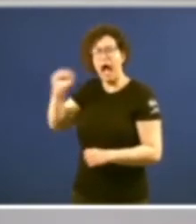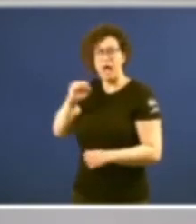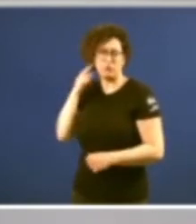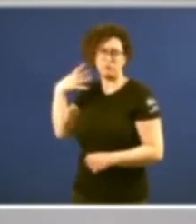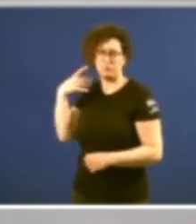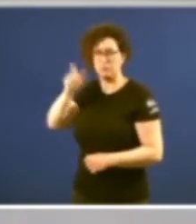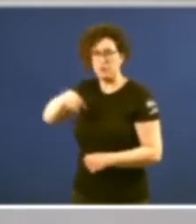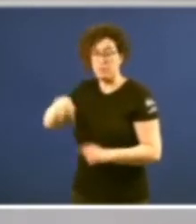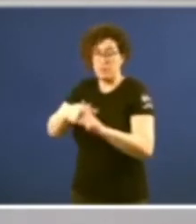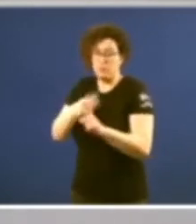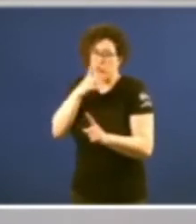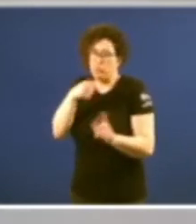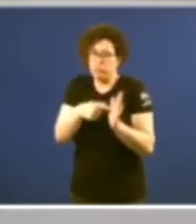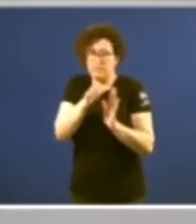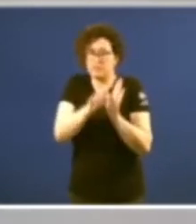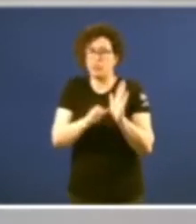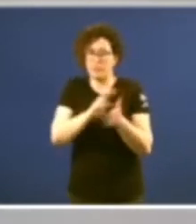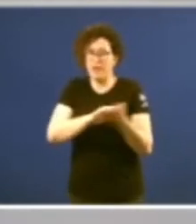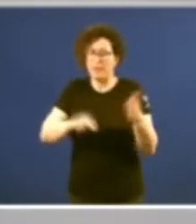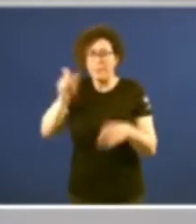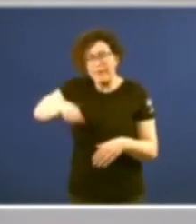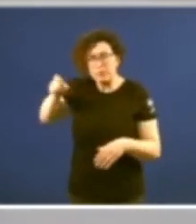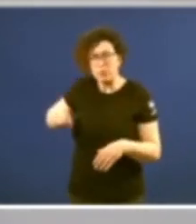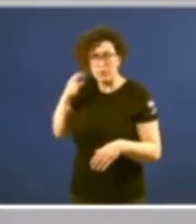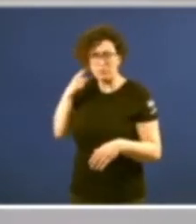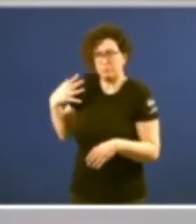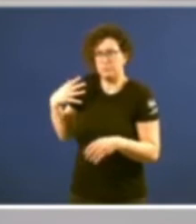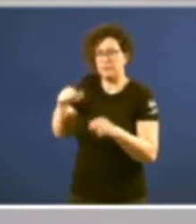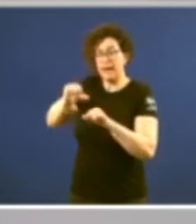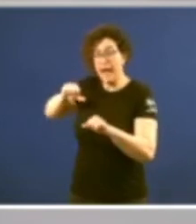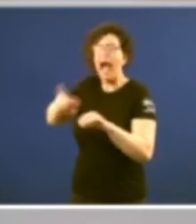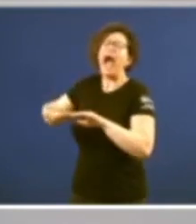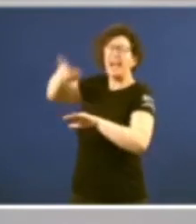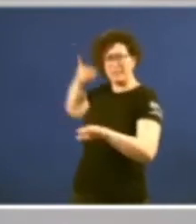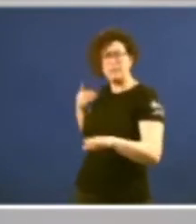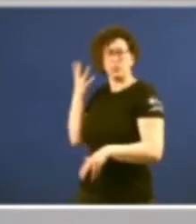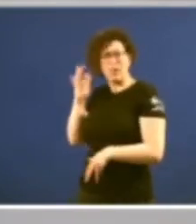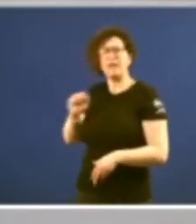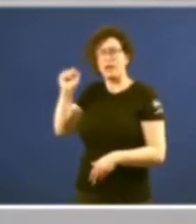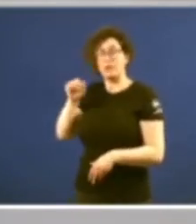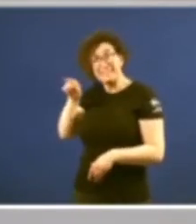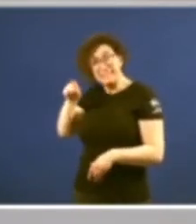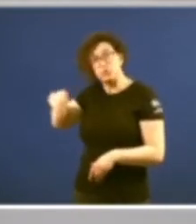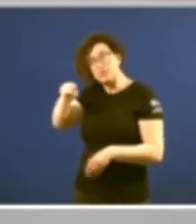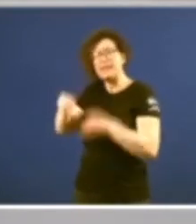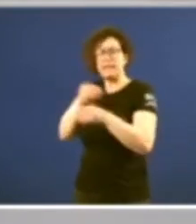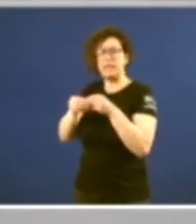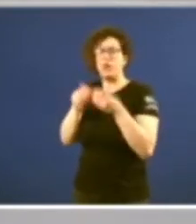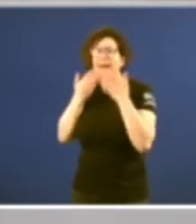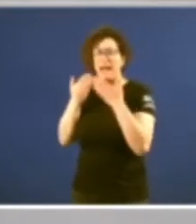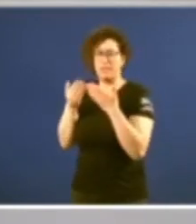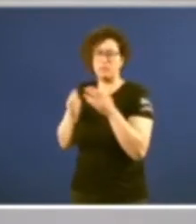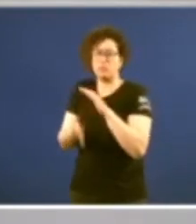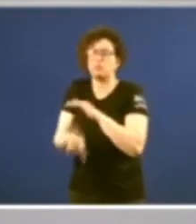hablar de un Estatuto como o de Galicia, as personalidades que, antes destes 40 anos, propiciaron o surgimiento